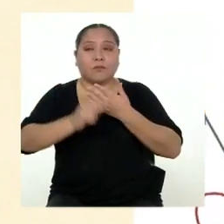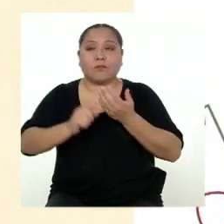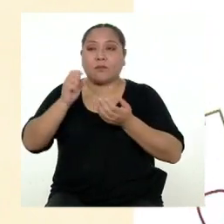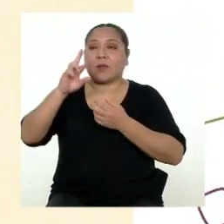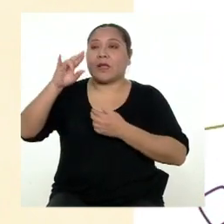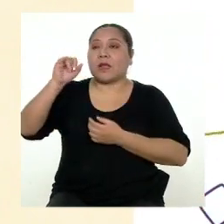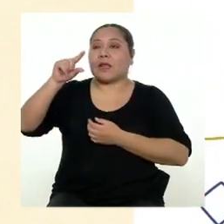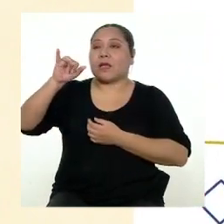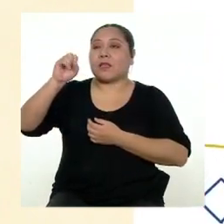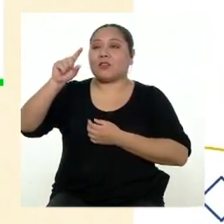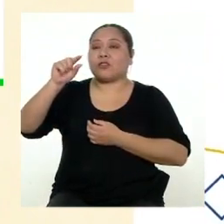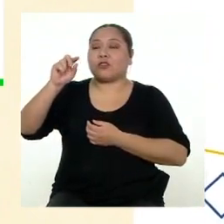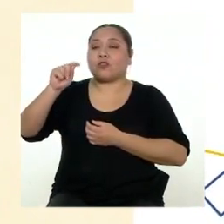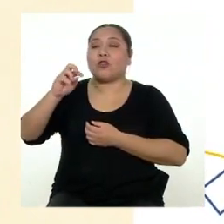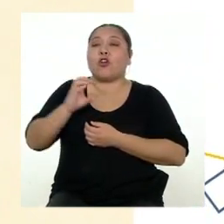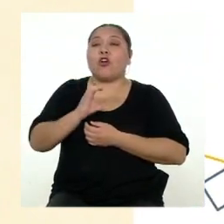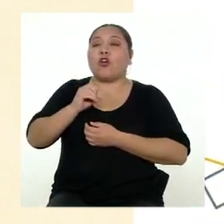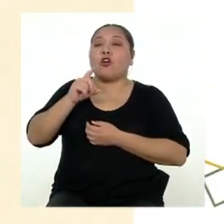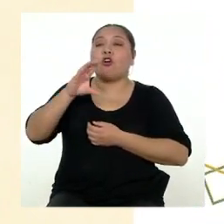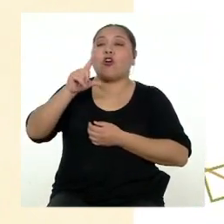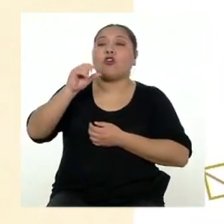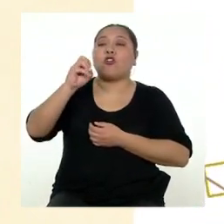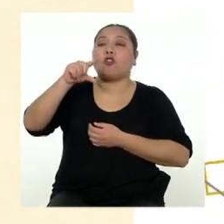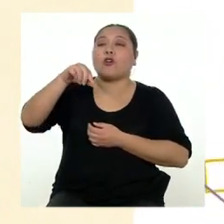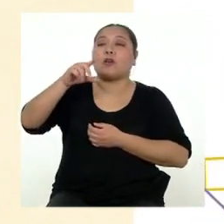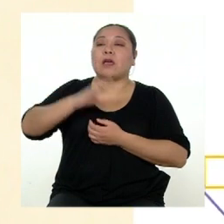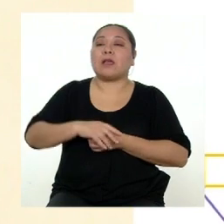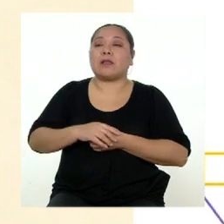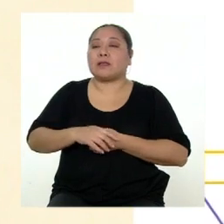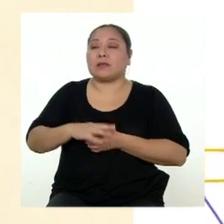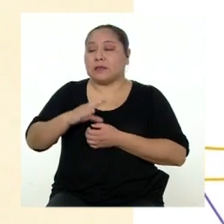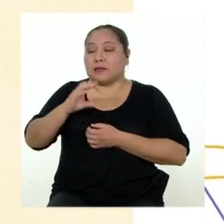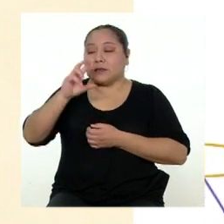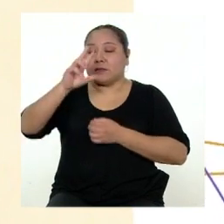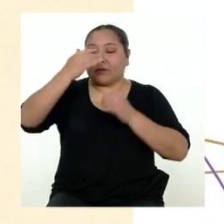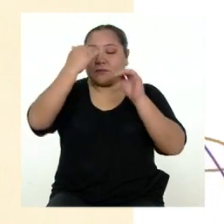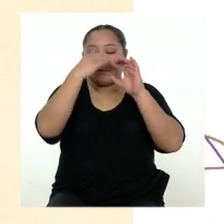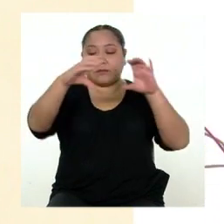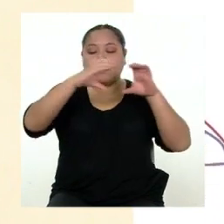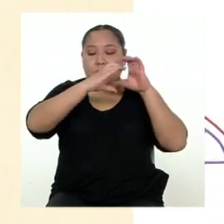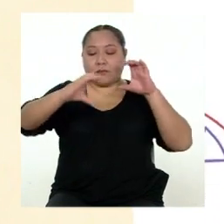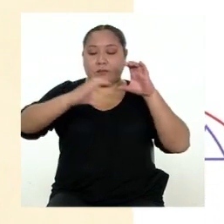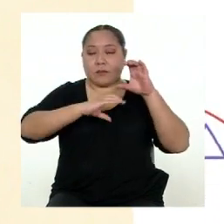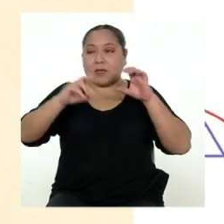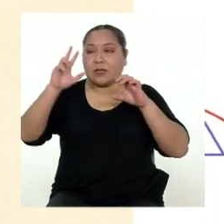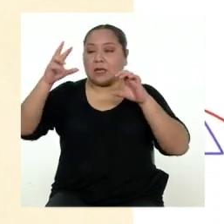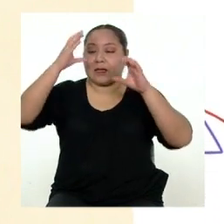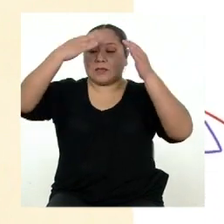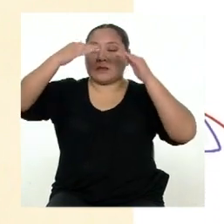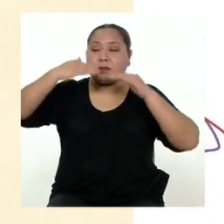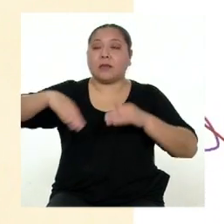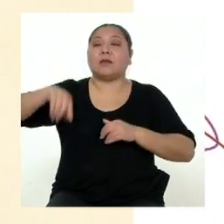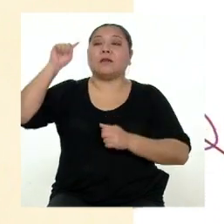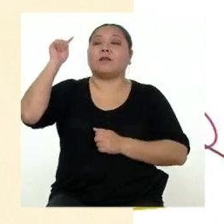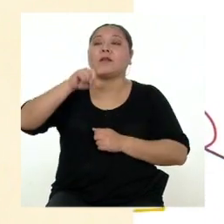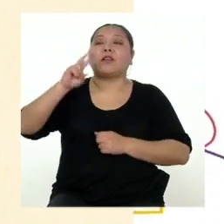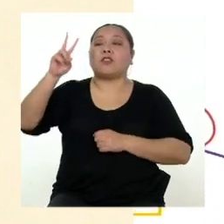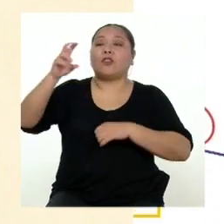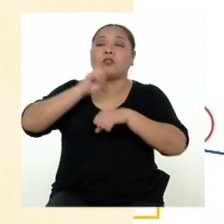Registro, coloquial y extensión. Tres subtemas o categorías y dentro de cada uno, dos